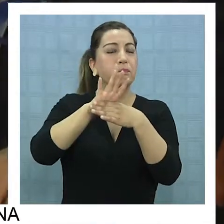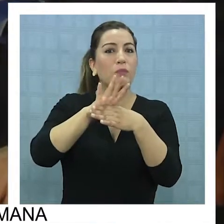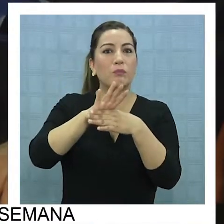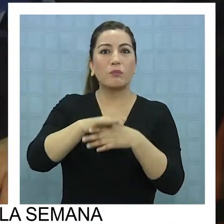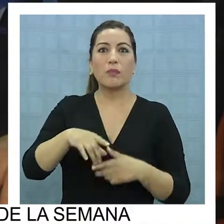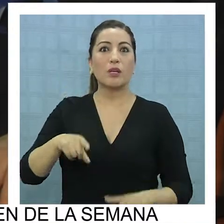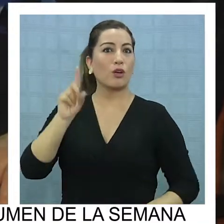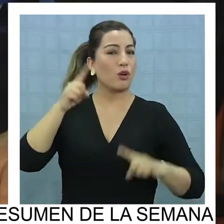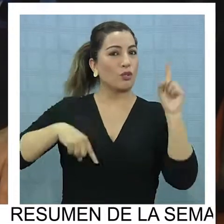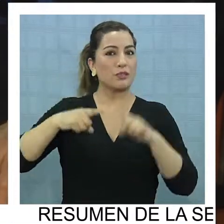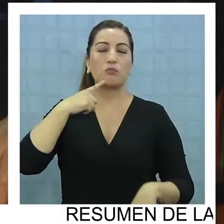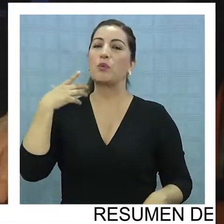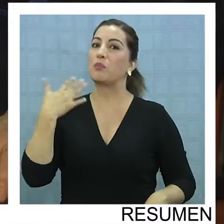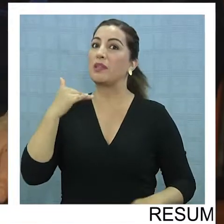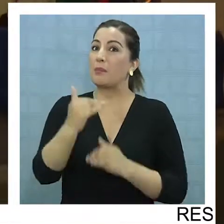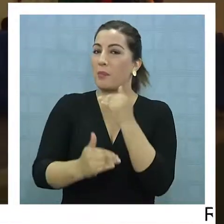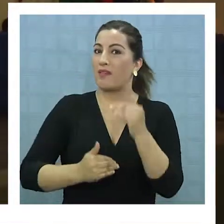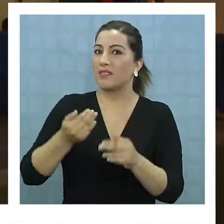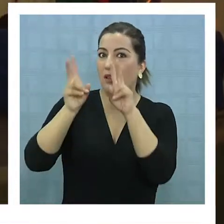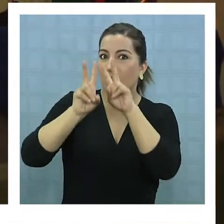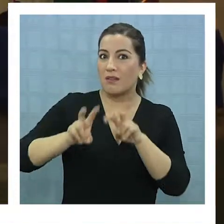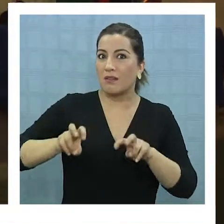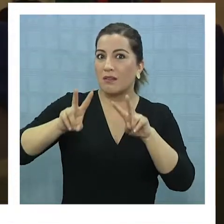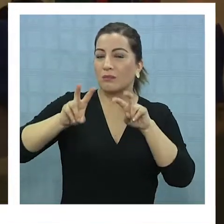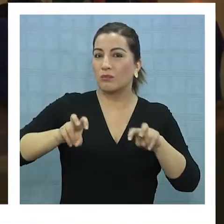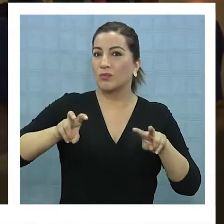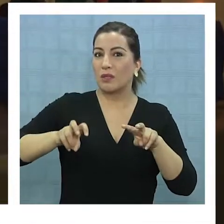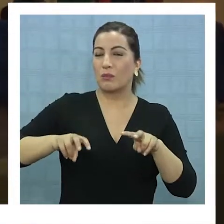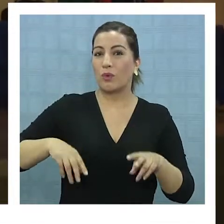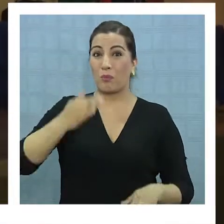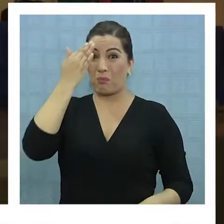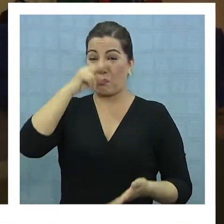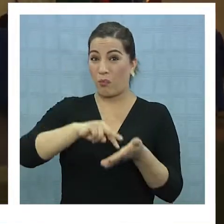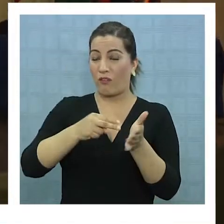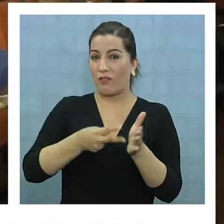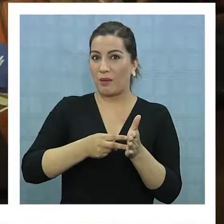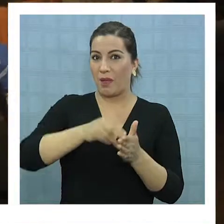importancia para avanzar en la investigación del mal de montaña.